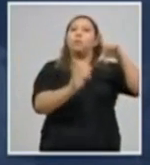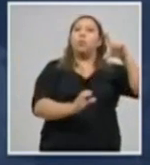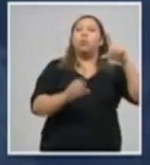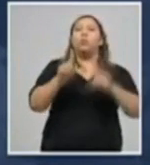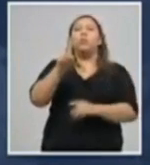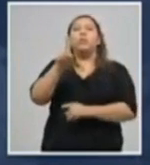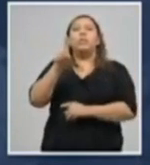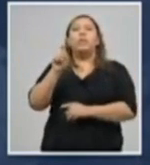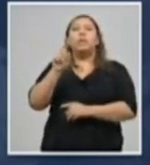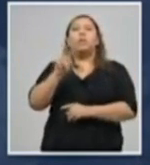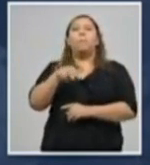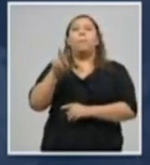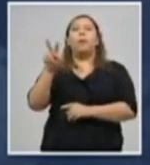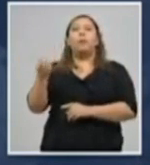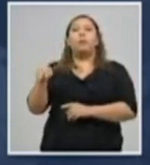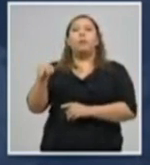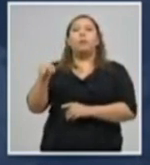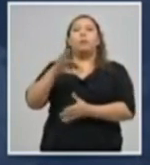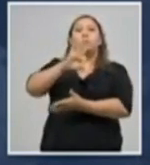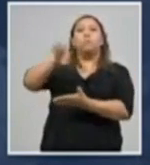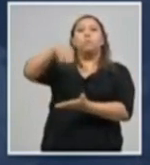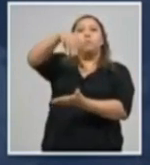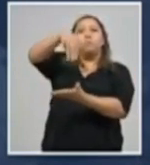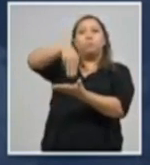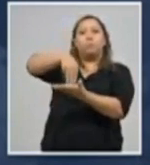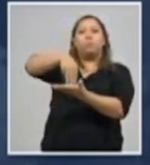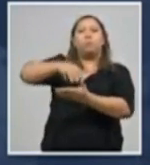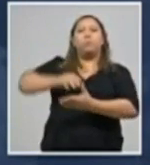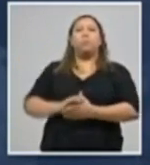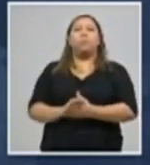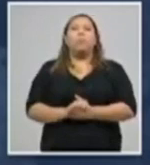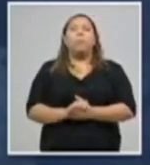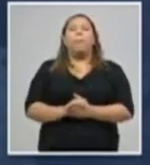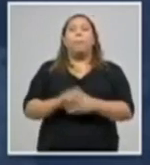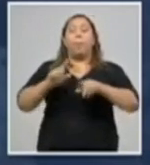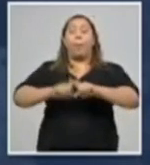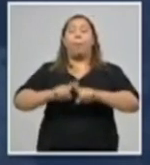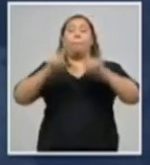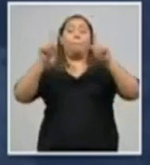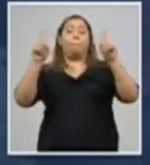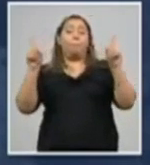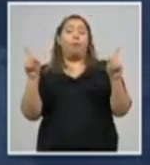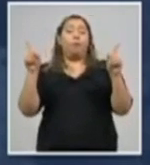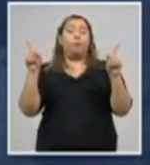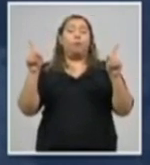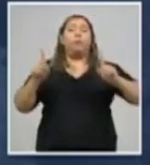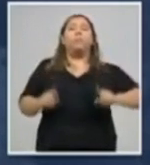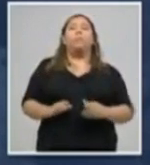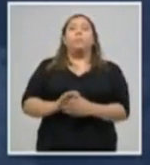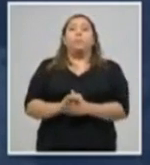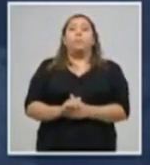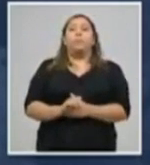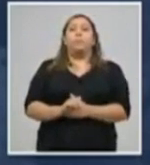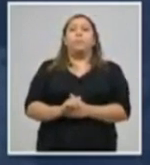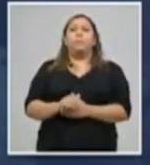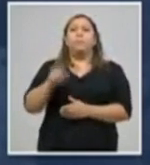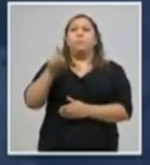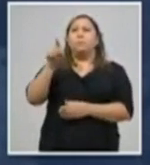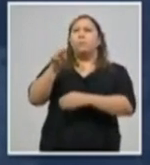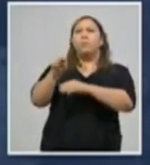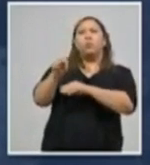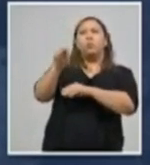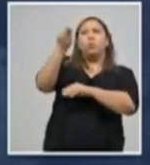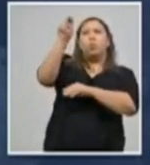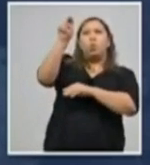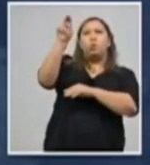122 para el departamento de Francisco Morazán. Pero también llama la atención en la zona norte y